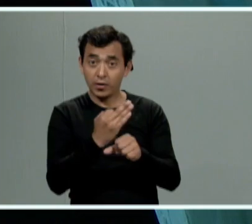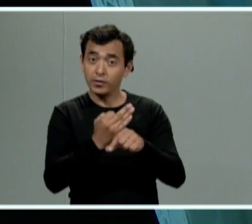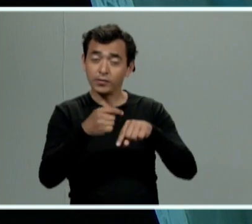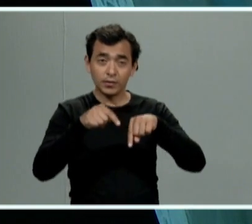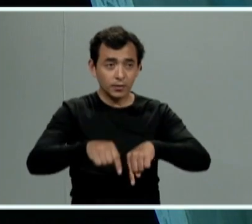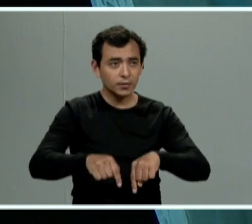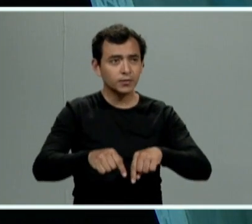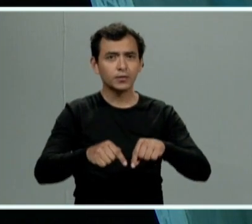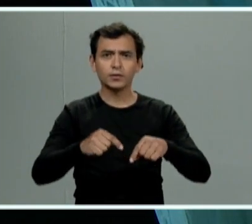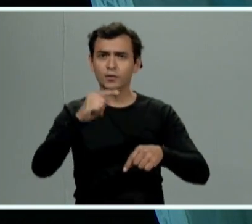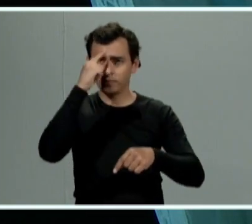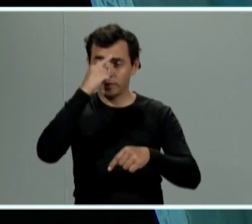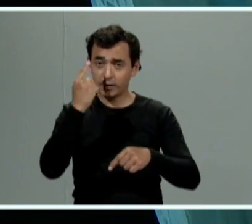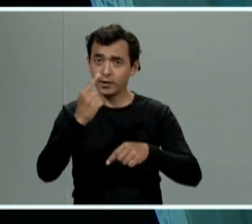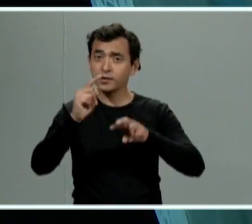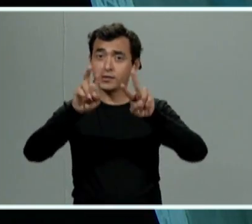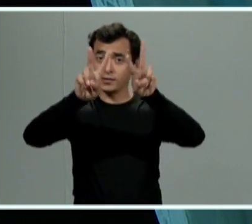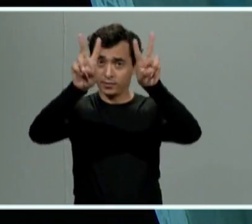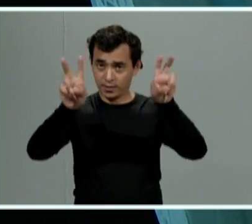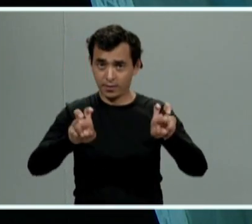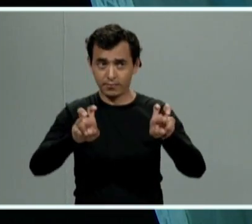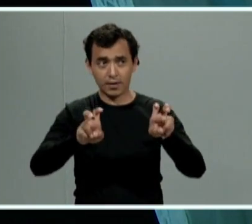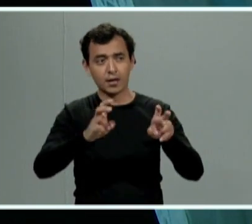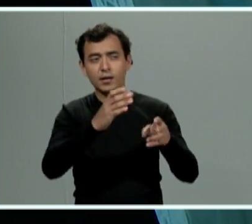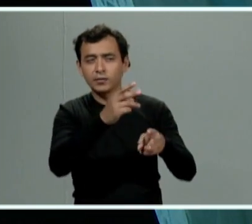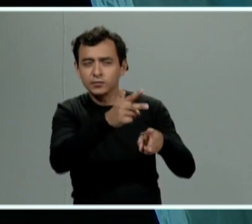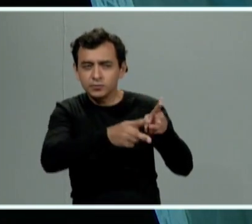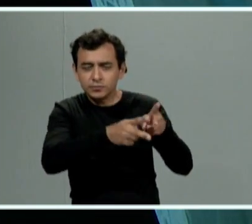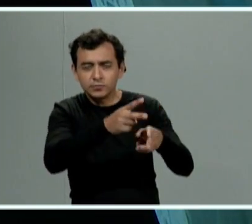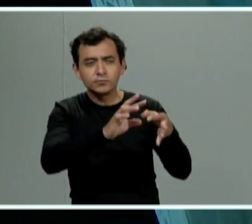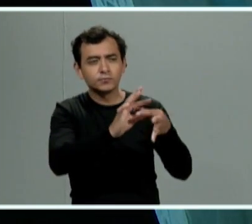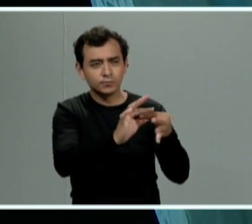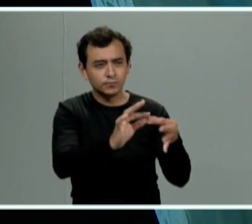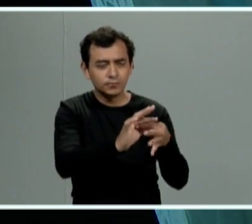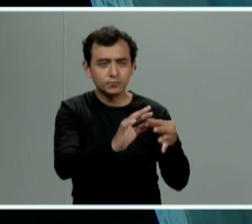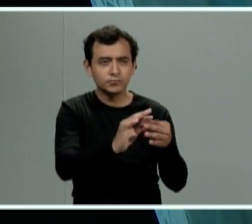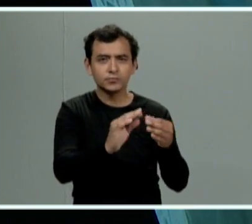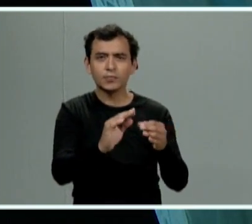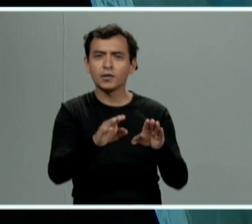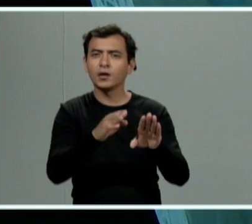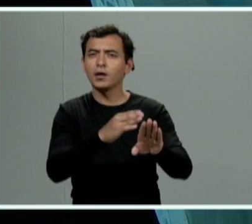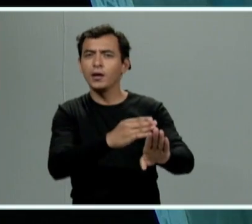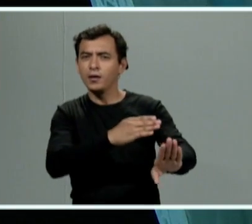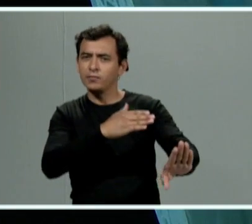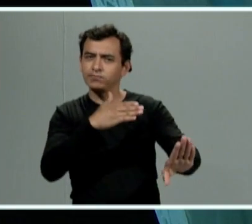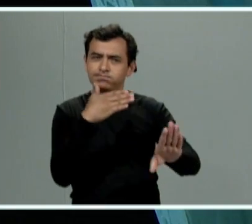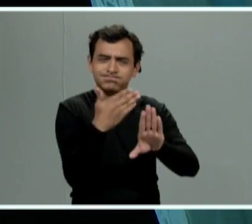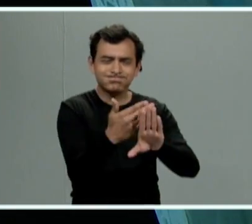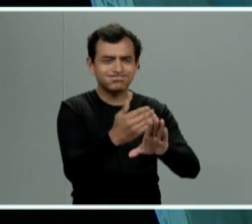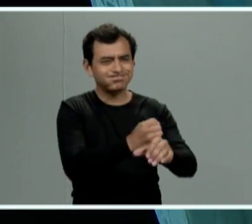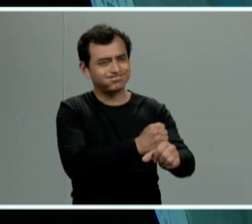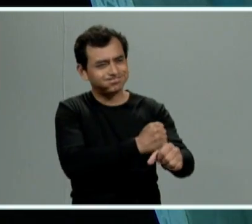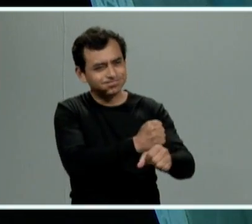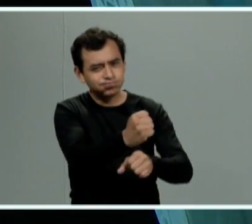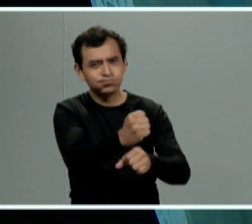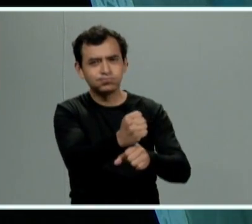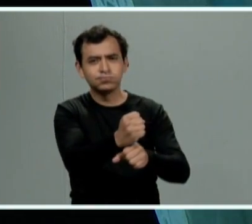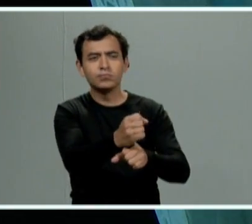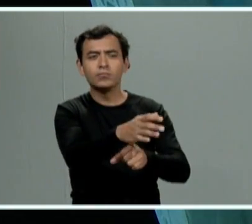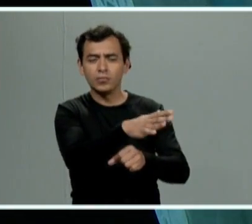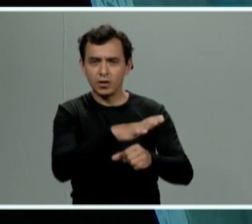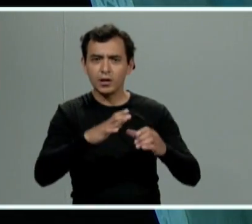para tocar el tema como bien lo ha señalado sobre la violencia física física